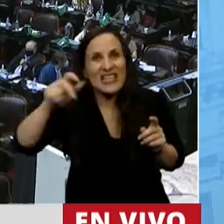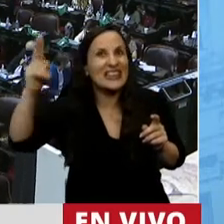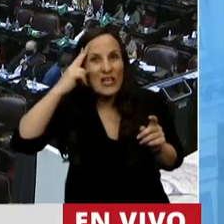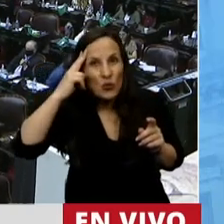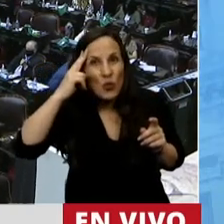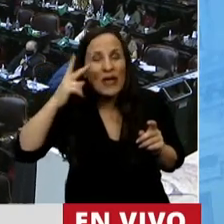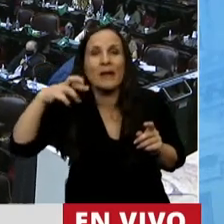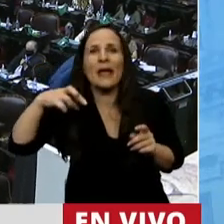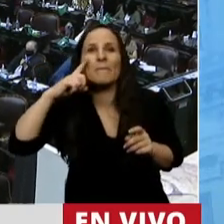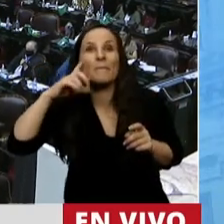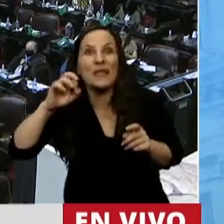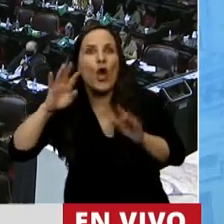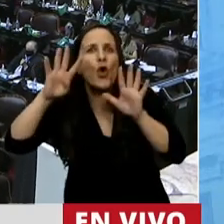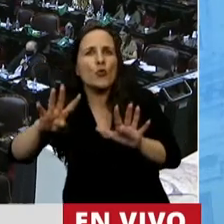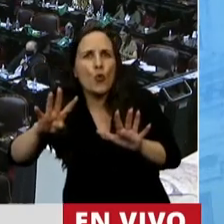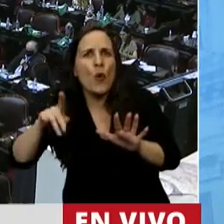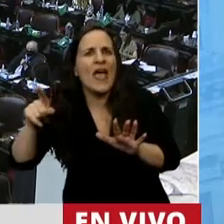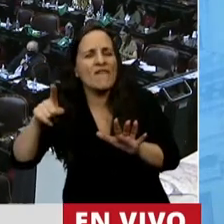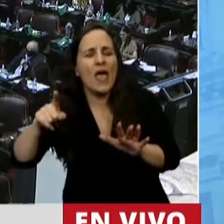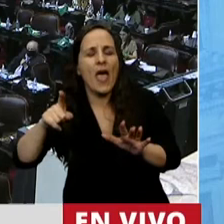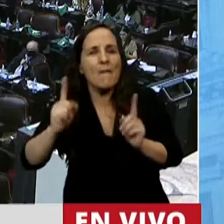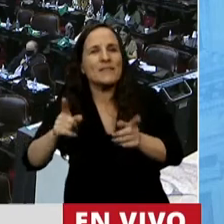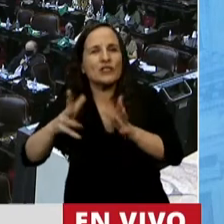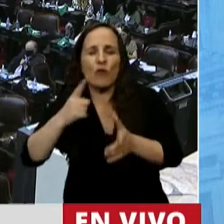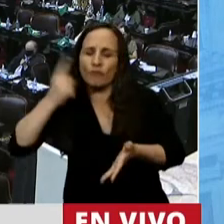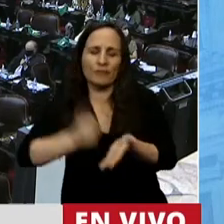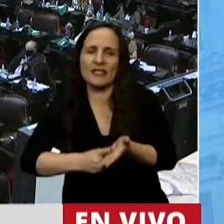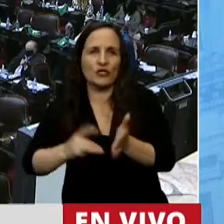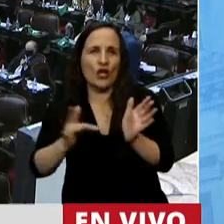Pío IX toma la actual postura de la Iglesia Católica.